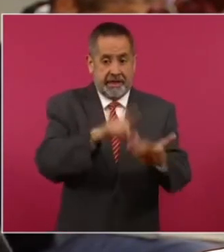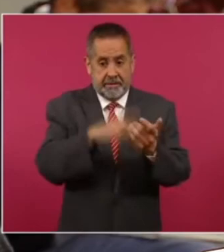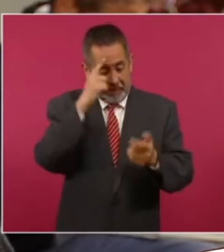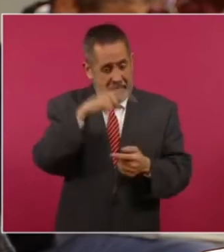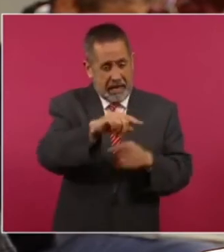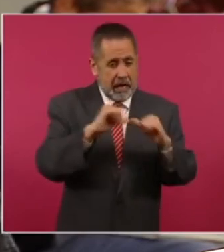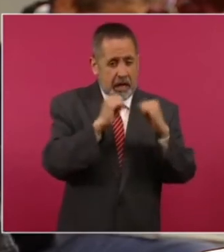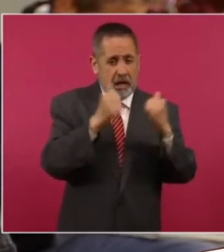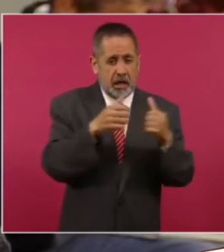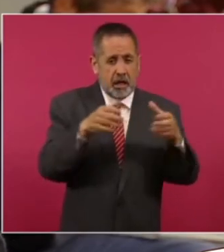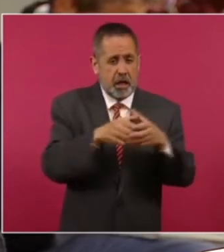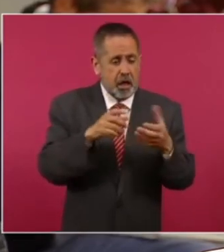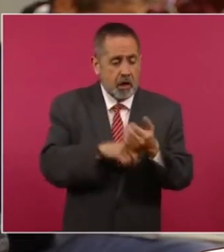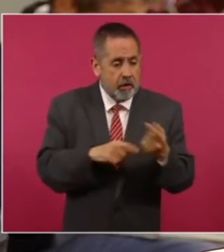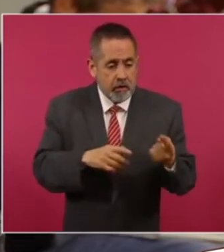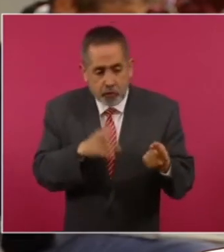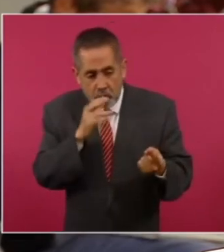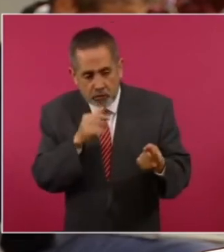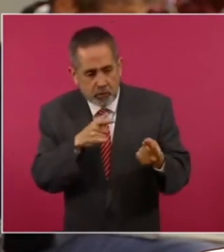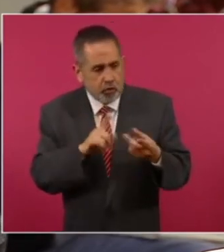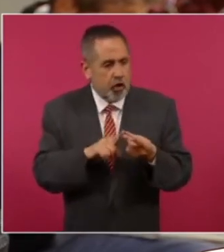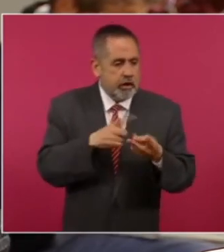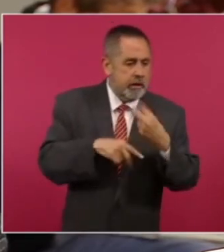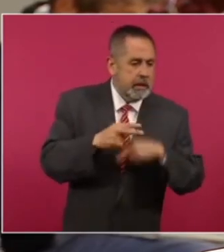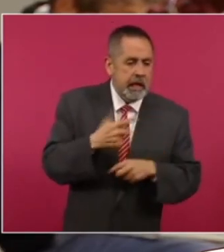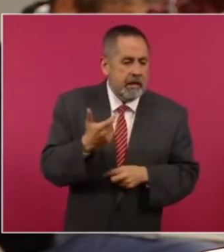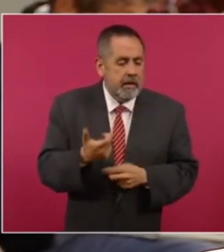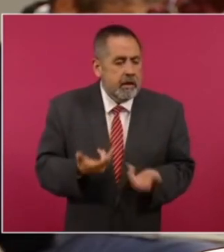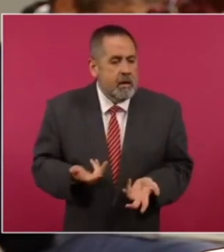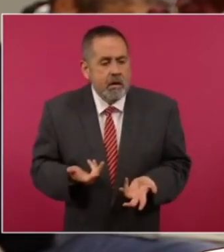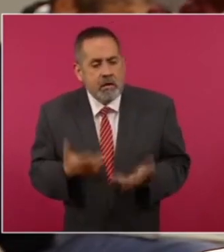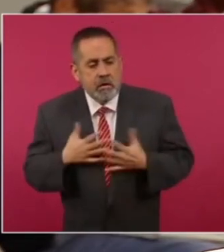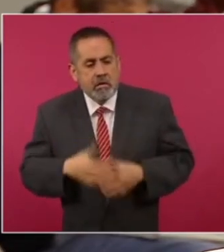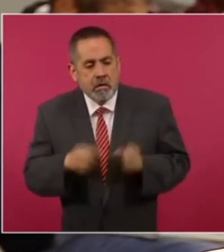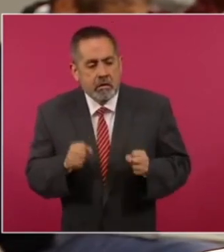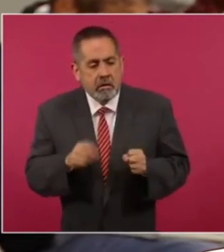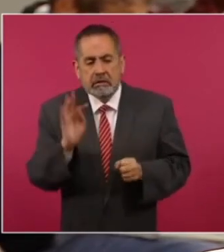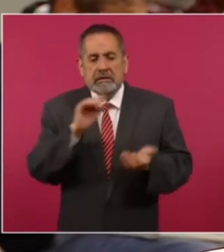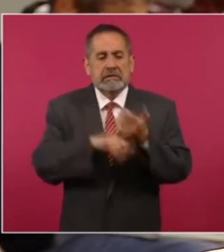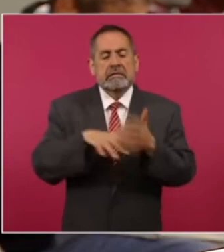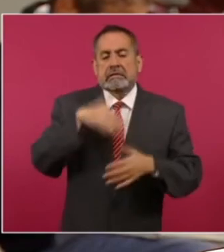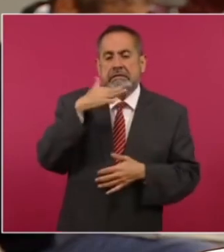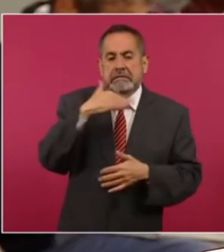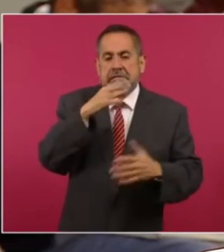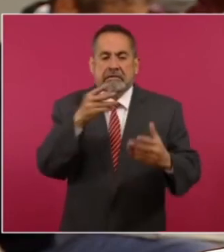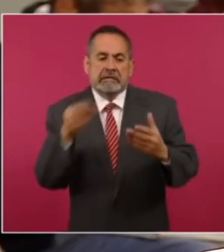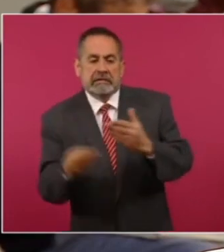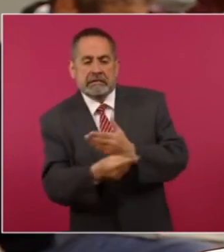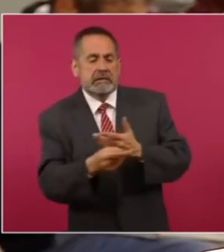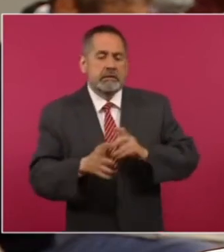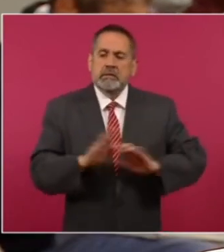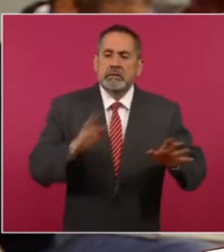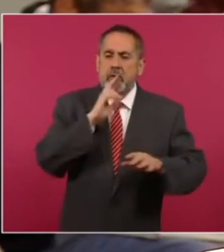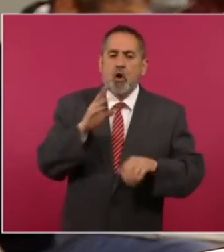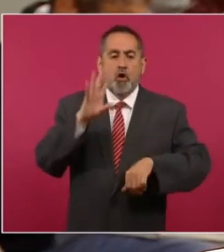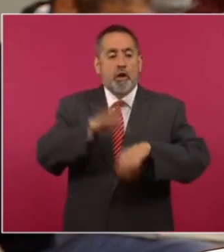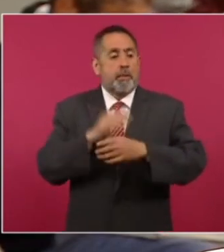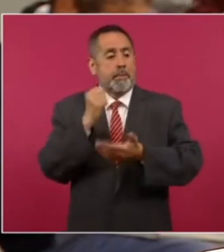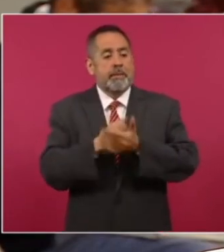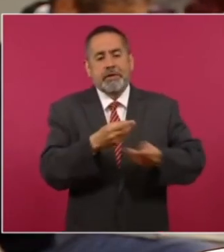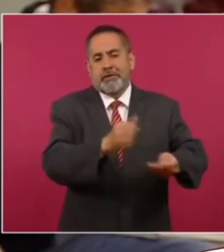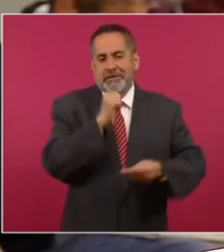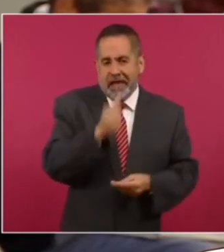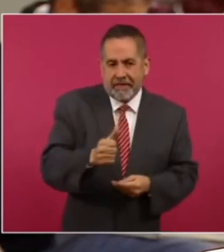esta asociación civil no se podía conocer su origen lo que podría implicar operaciones con recursos de procedencia ilícita entonces